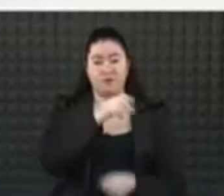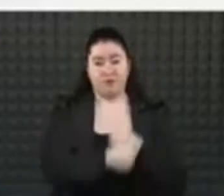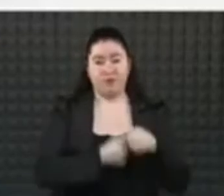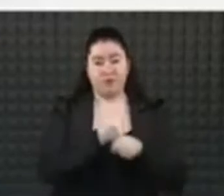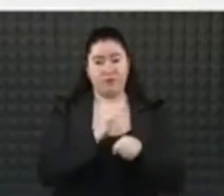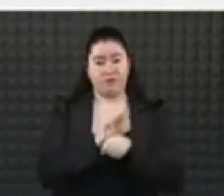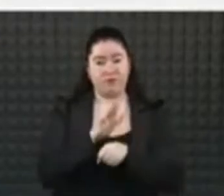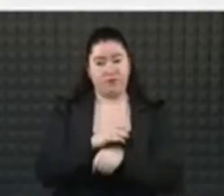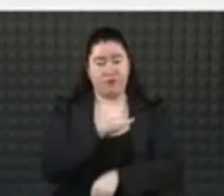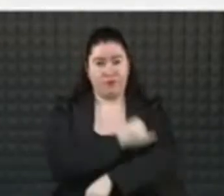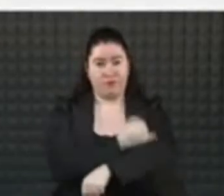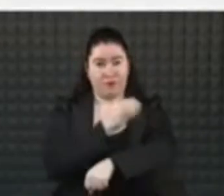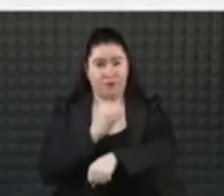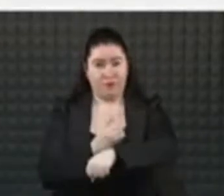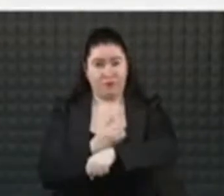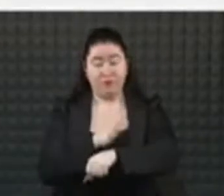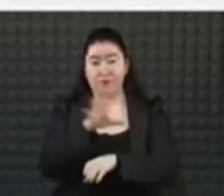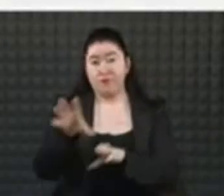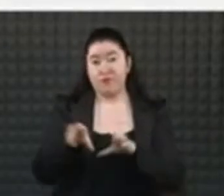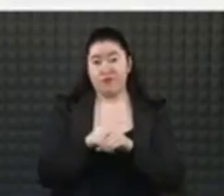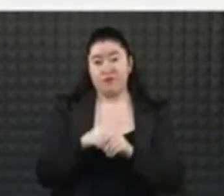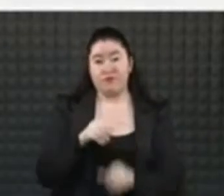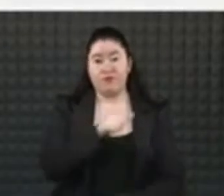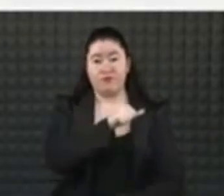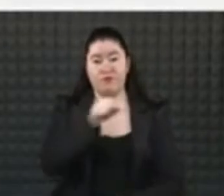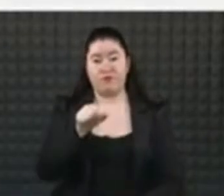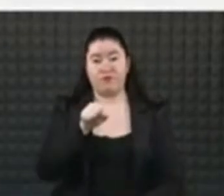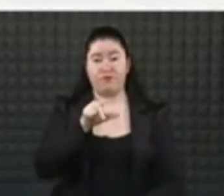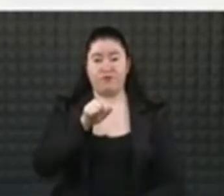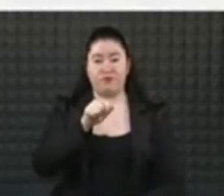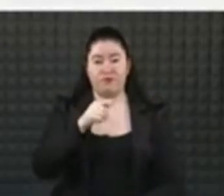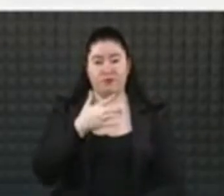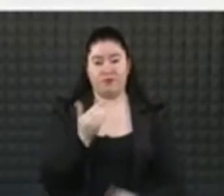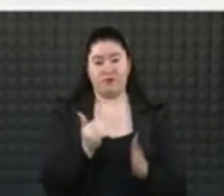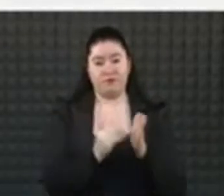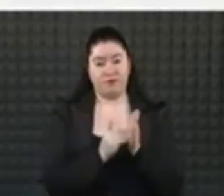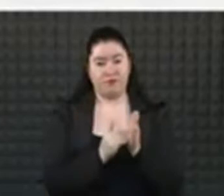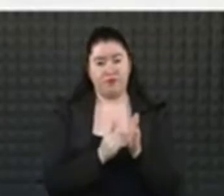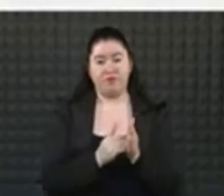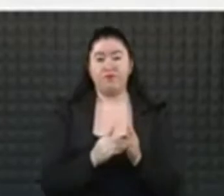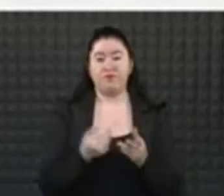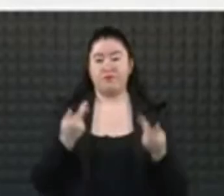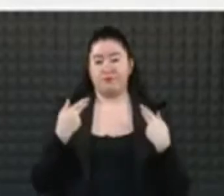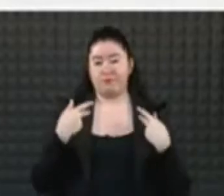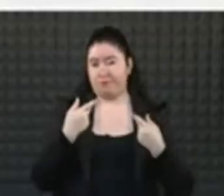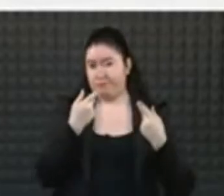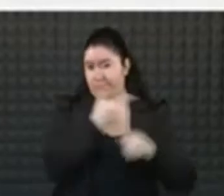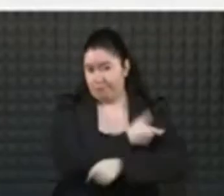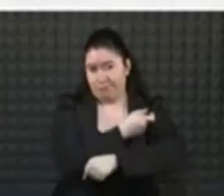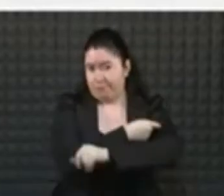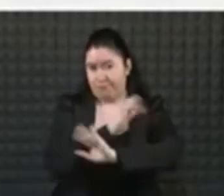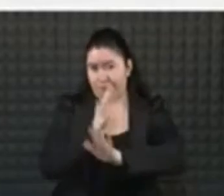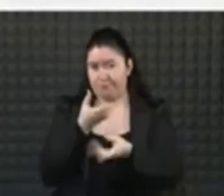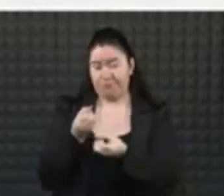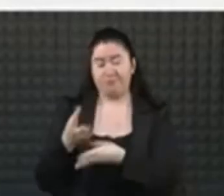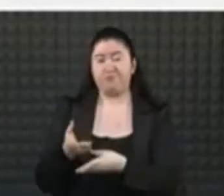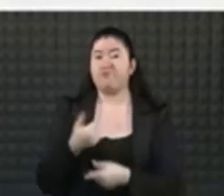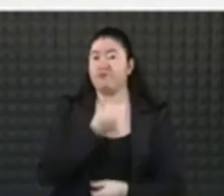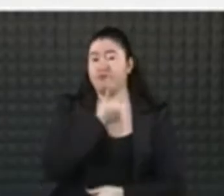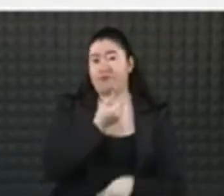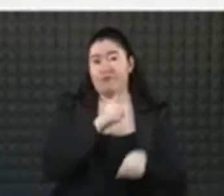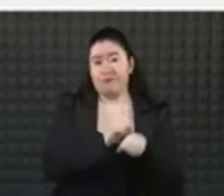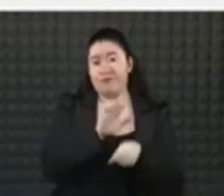nos da 676.685 vacunas. Lo vamos a hacer durante seis días. Entonces, son en total unas 112